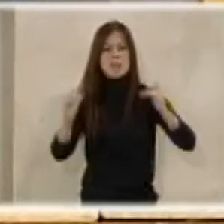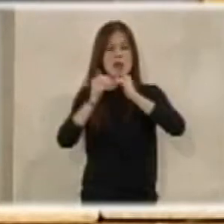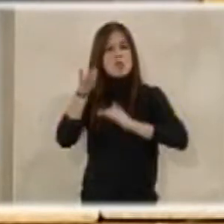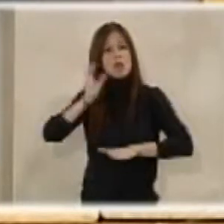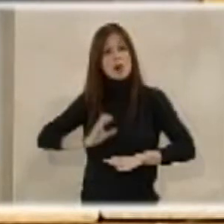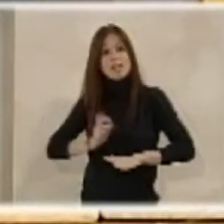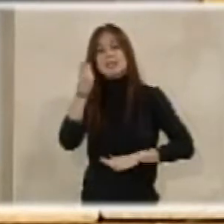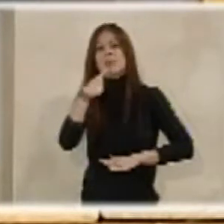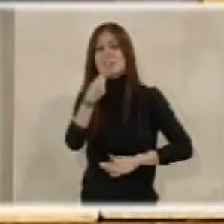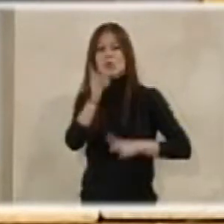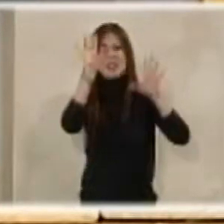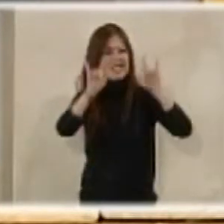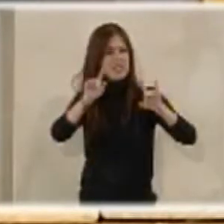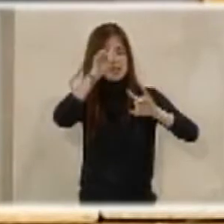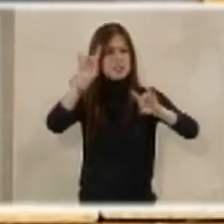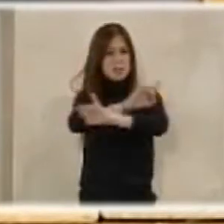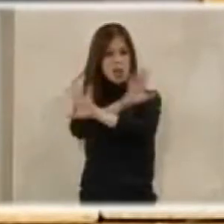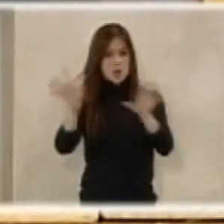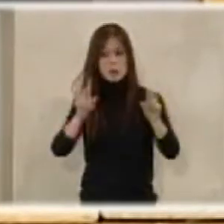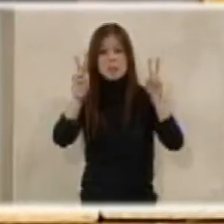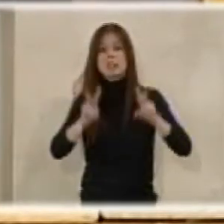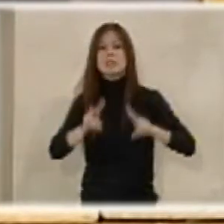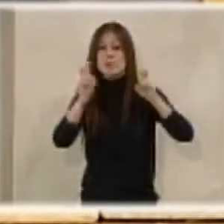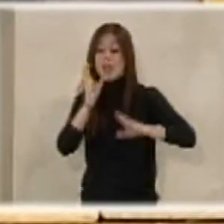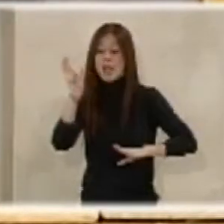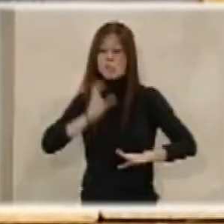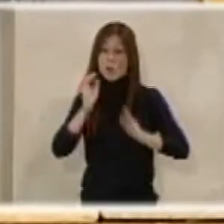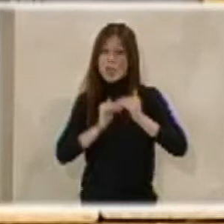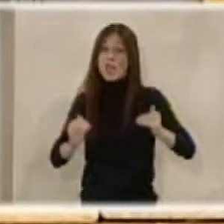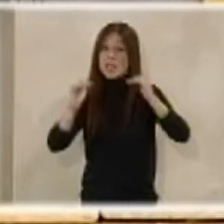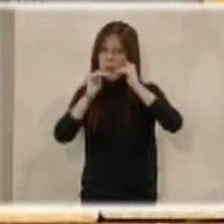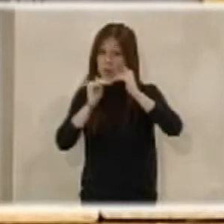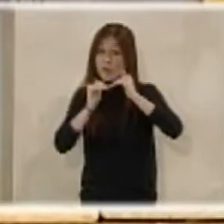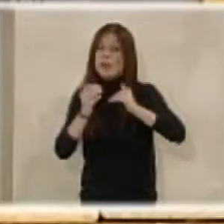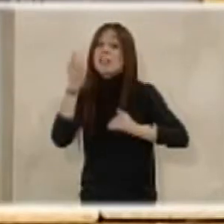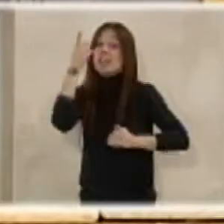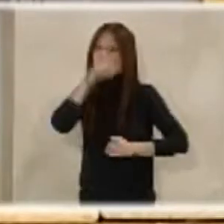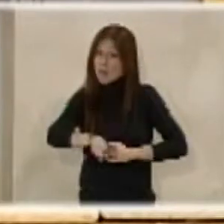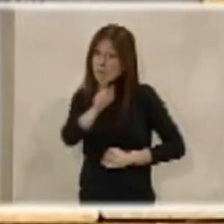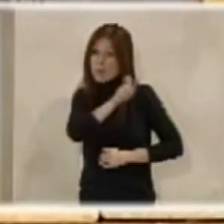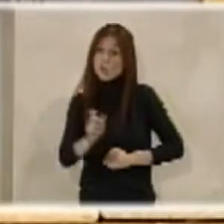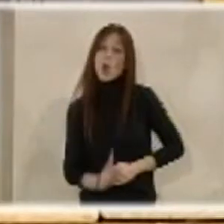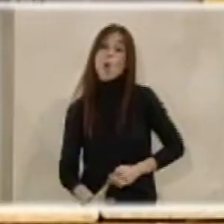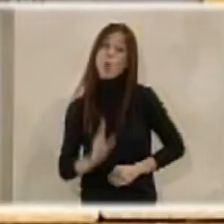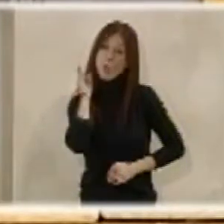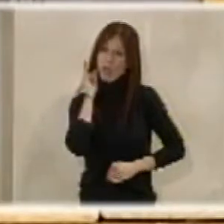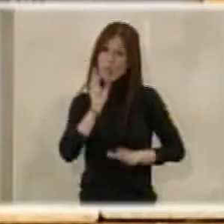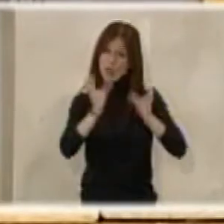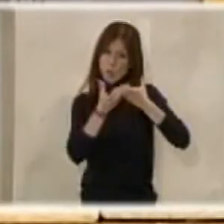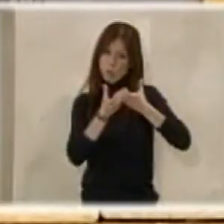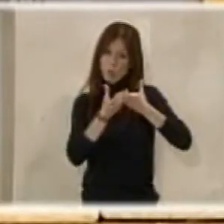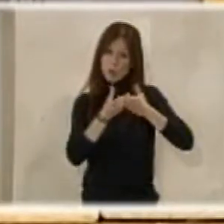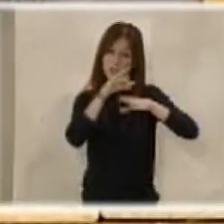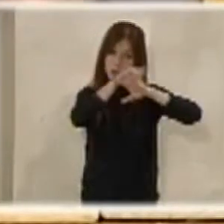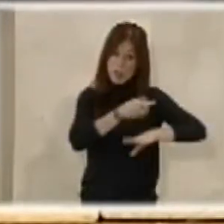salarial. Y van a tener también un sí rotundo en la equiparación salarial también de los jubilados de la Fuerza y Cuerpo de